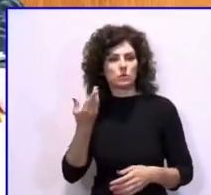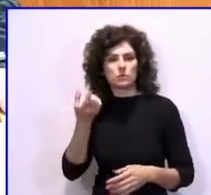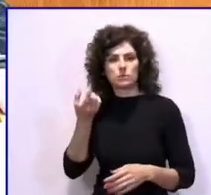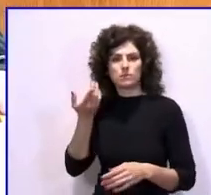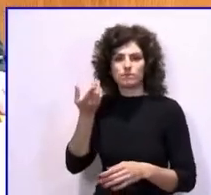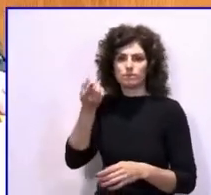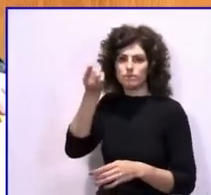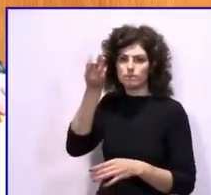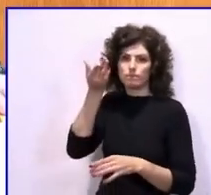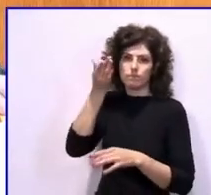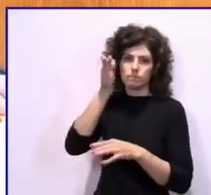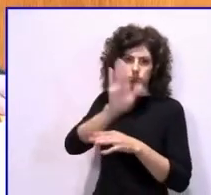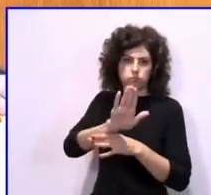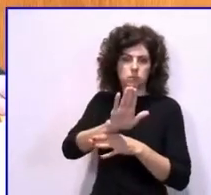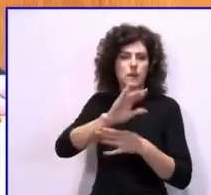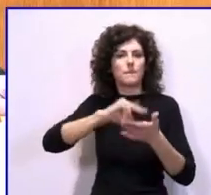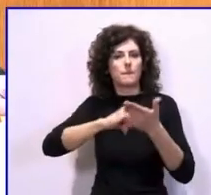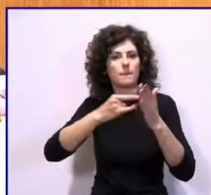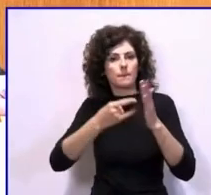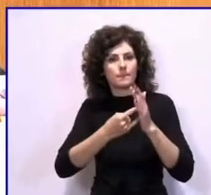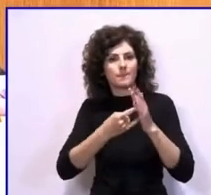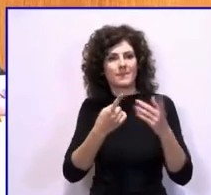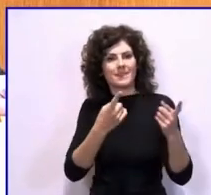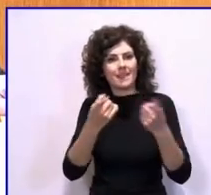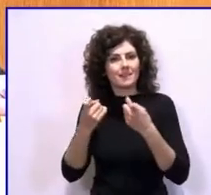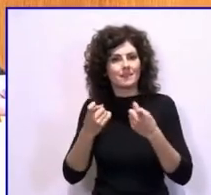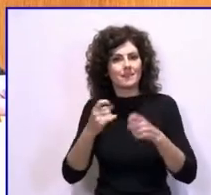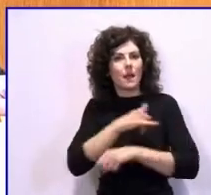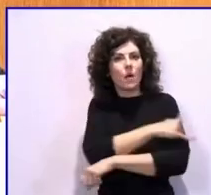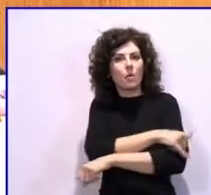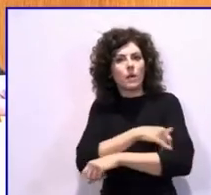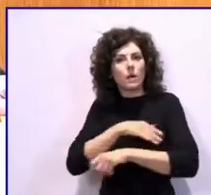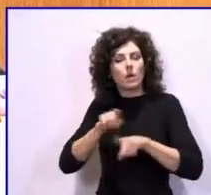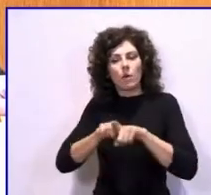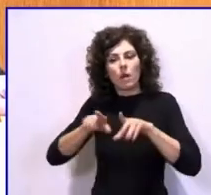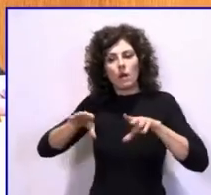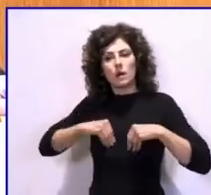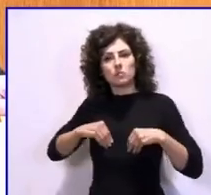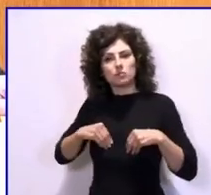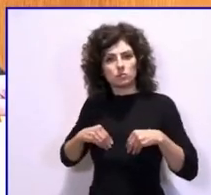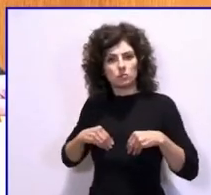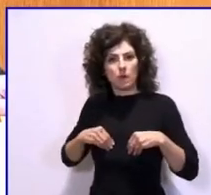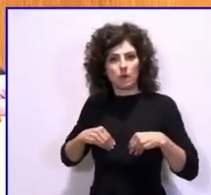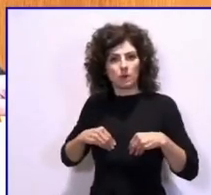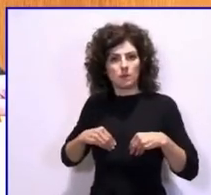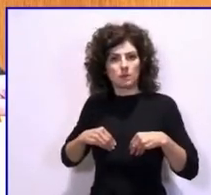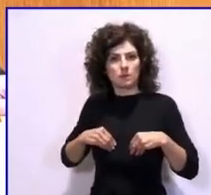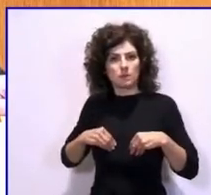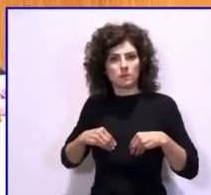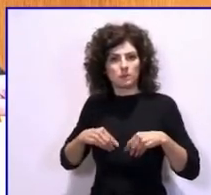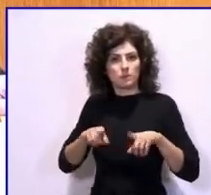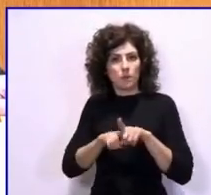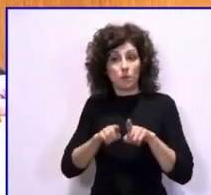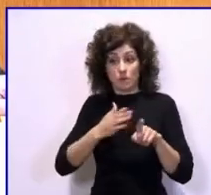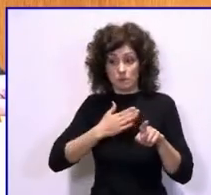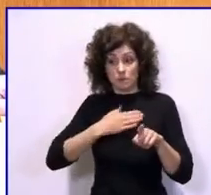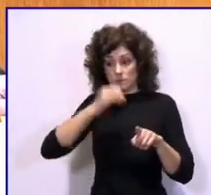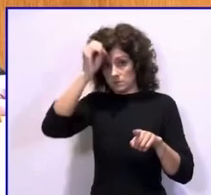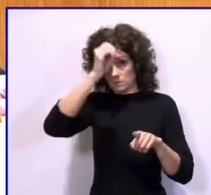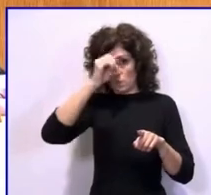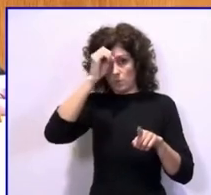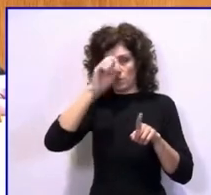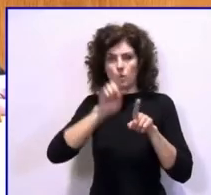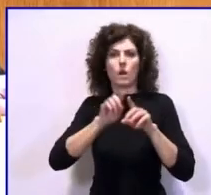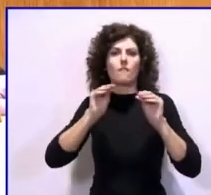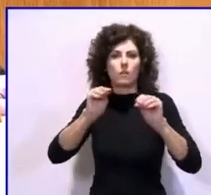que el Gobierno de La Rioja asumiera, igual que nuestro criterio, la